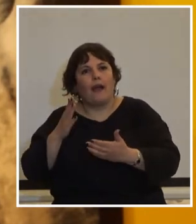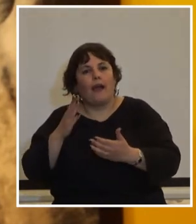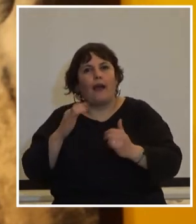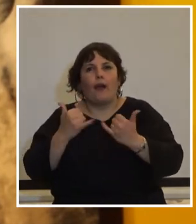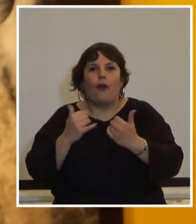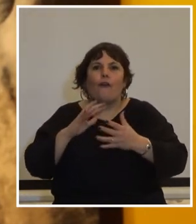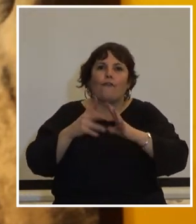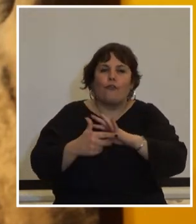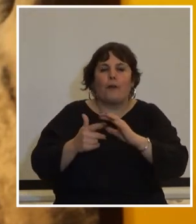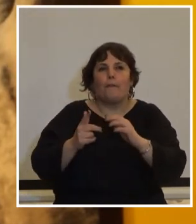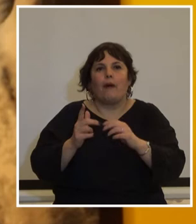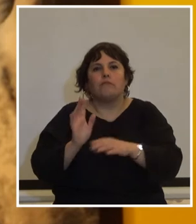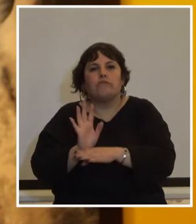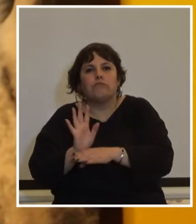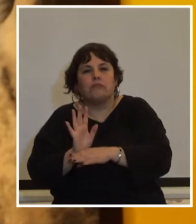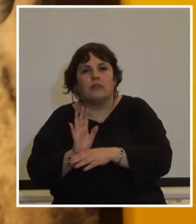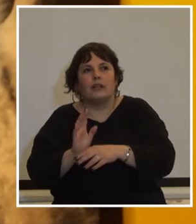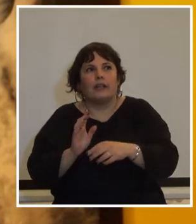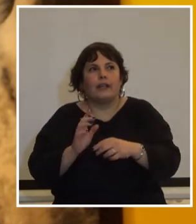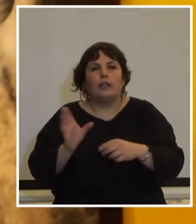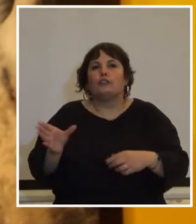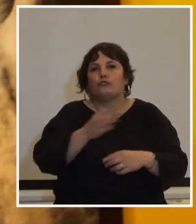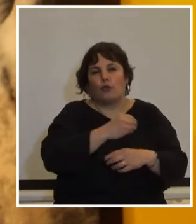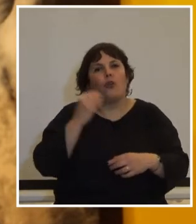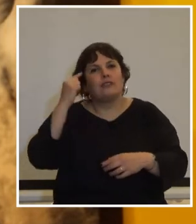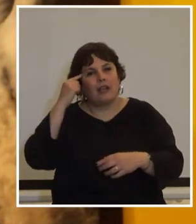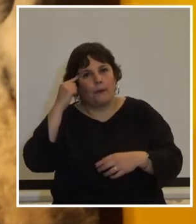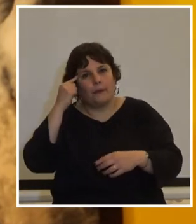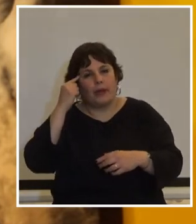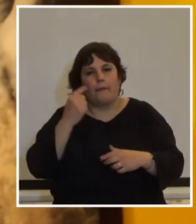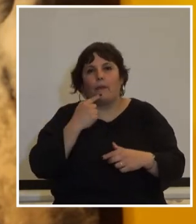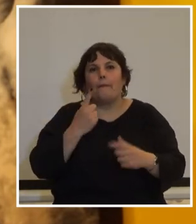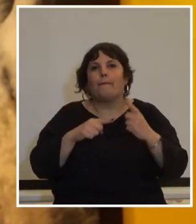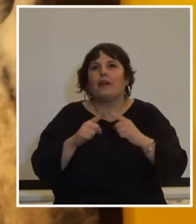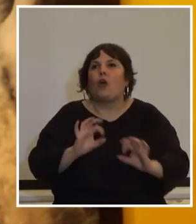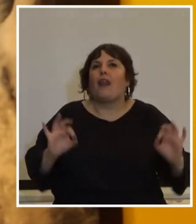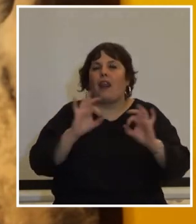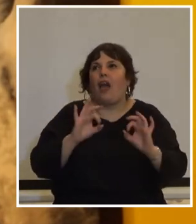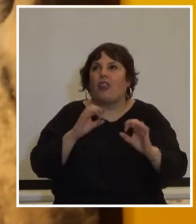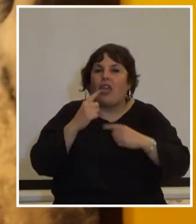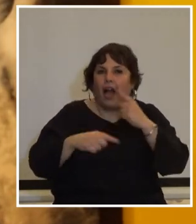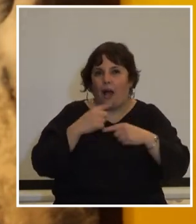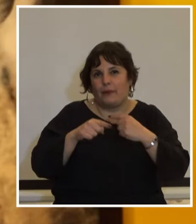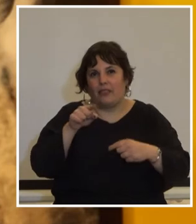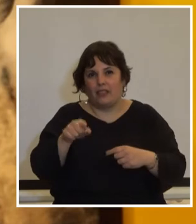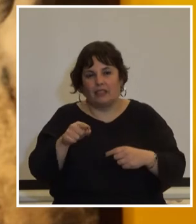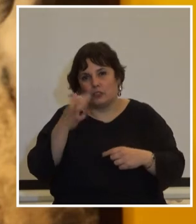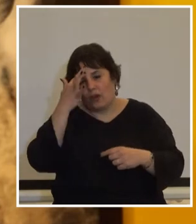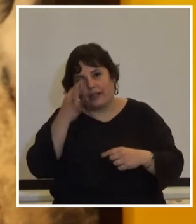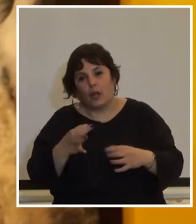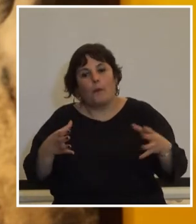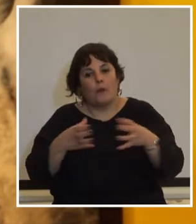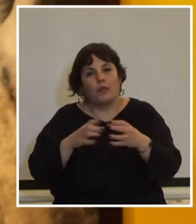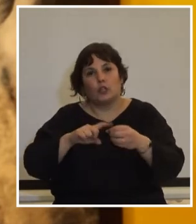tapó quedó todos sabíamos que había sucedido pero nadie hablaba de eso pero el movimiento